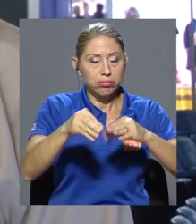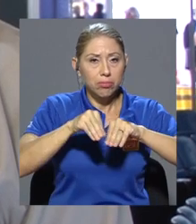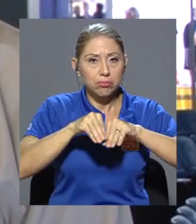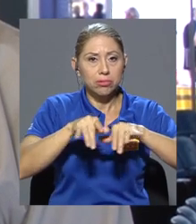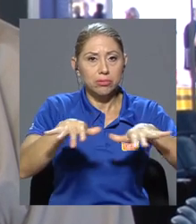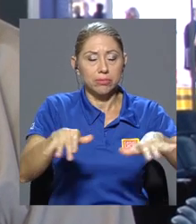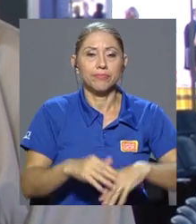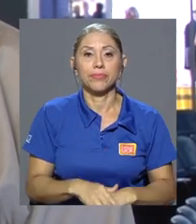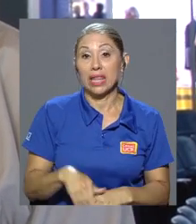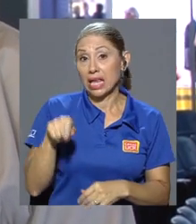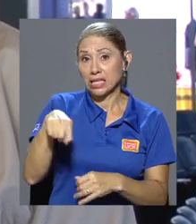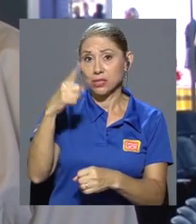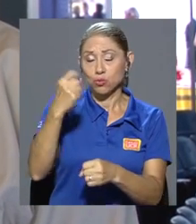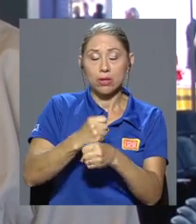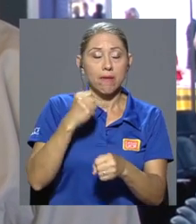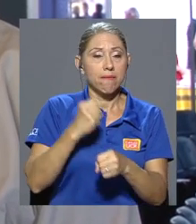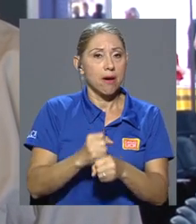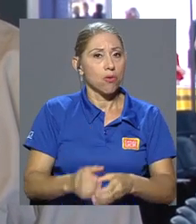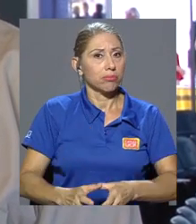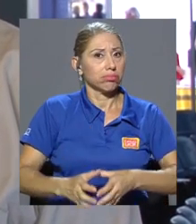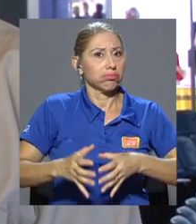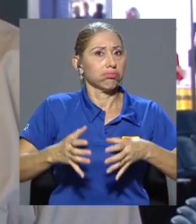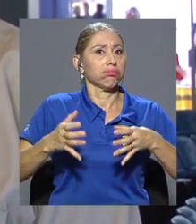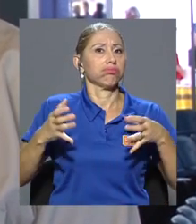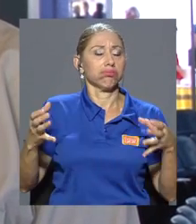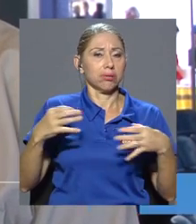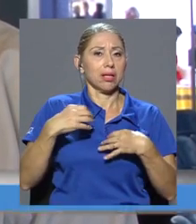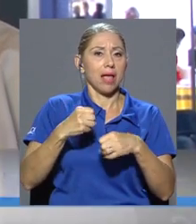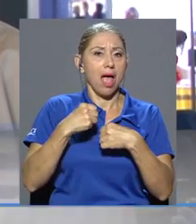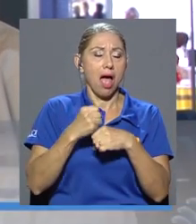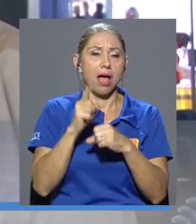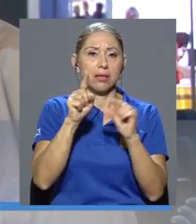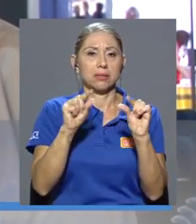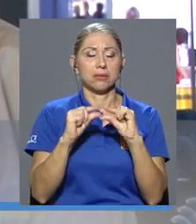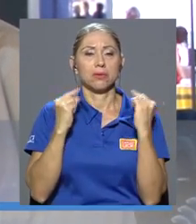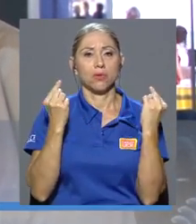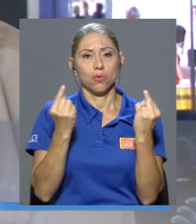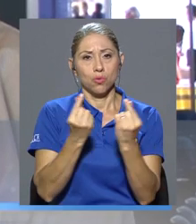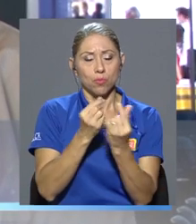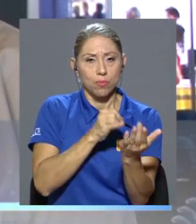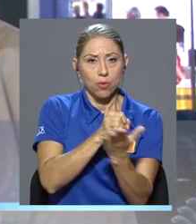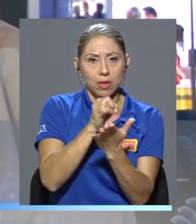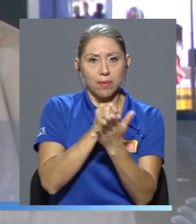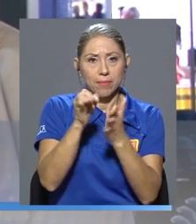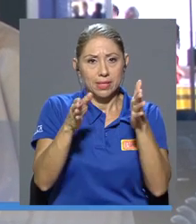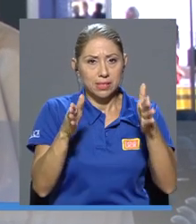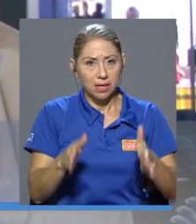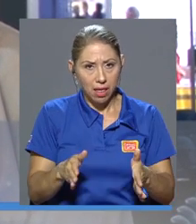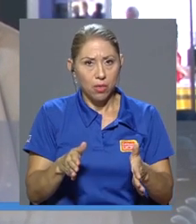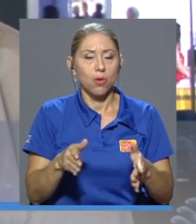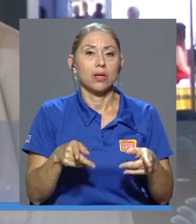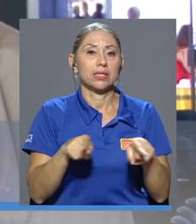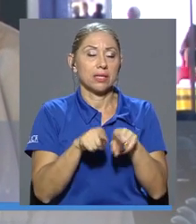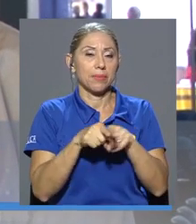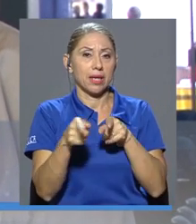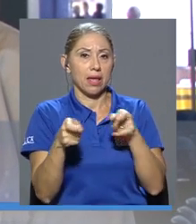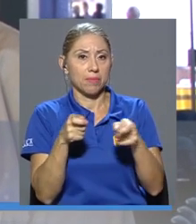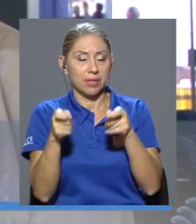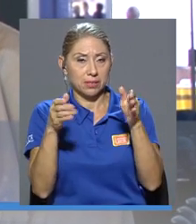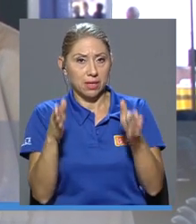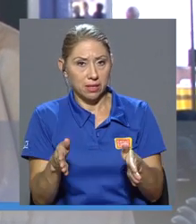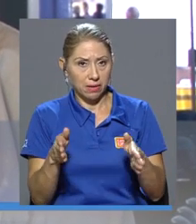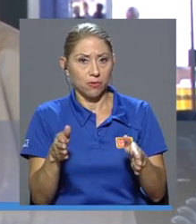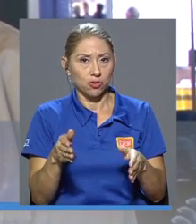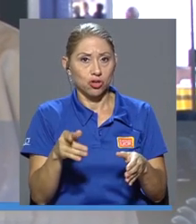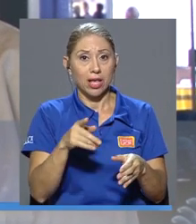Bueno, en este caso es un trabajo inmenso que realiza un grupo de investigadores y administrativos que